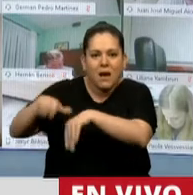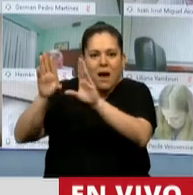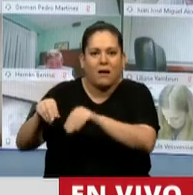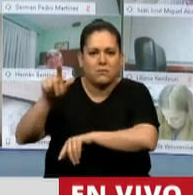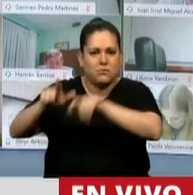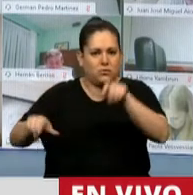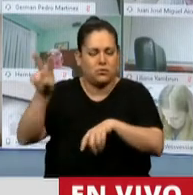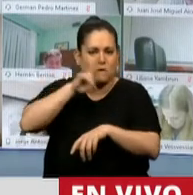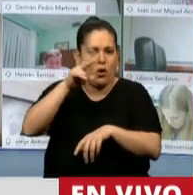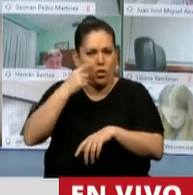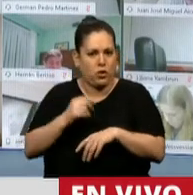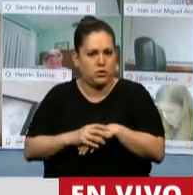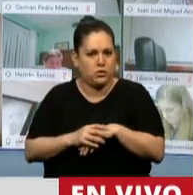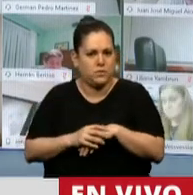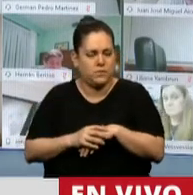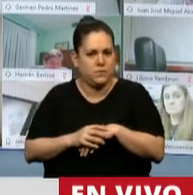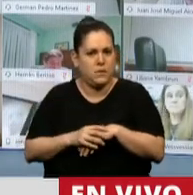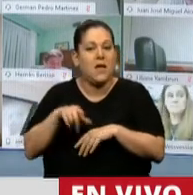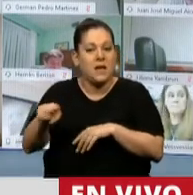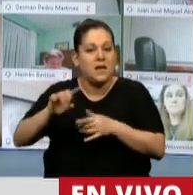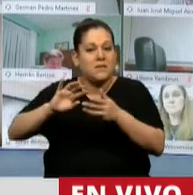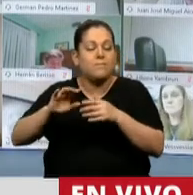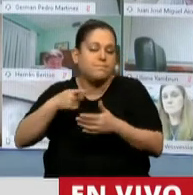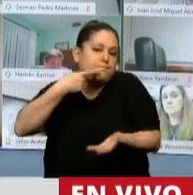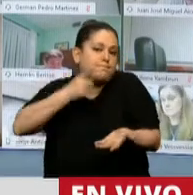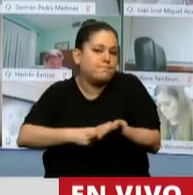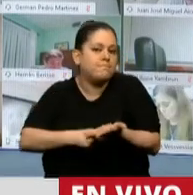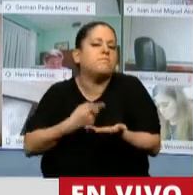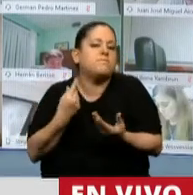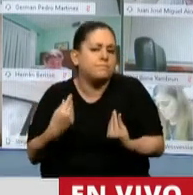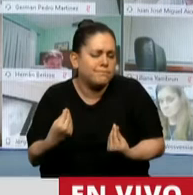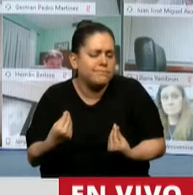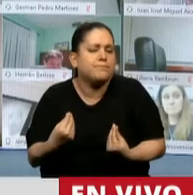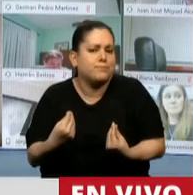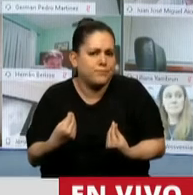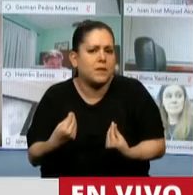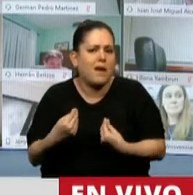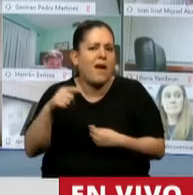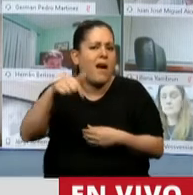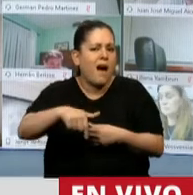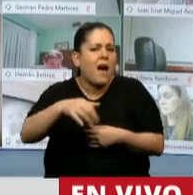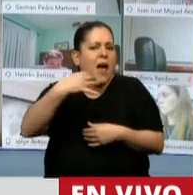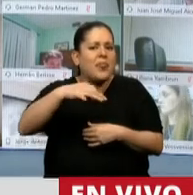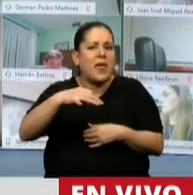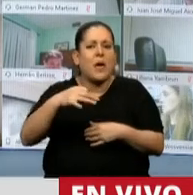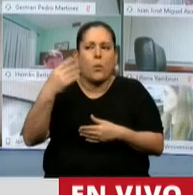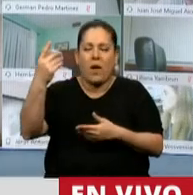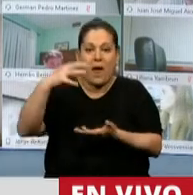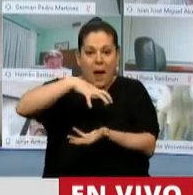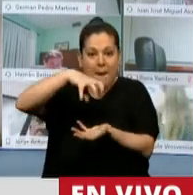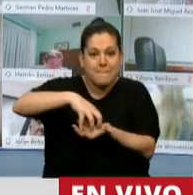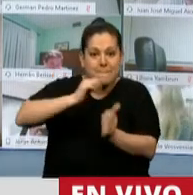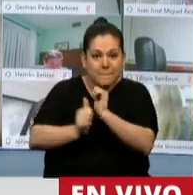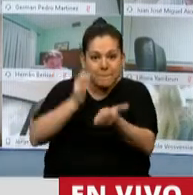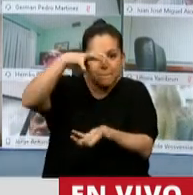todas. Ese modelo económico y social define que aquí deben estar los domicilios, que aquí